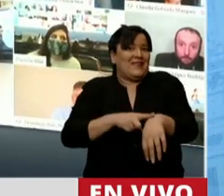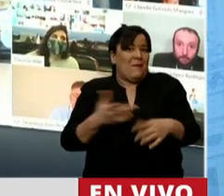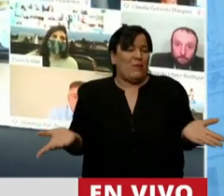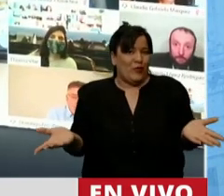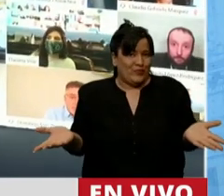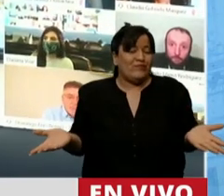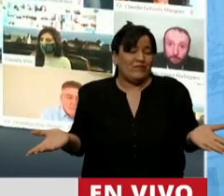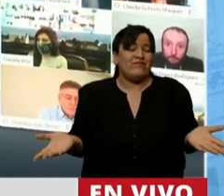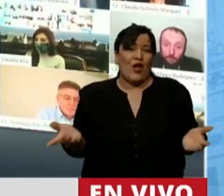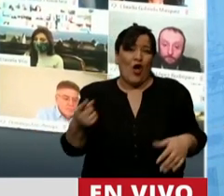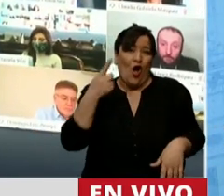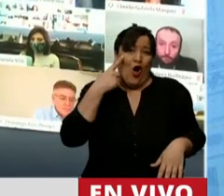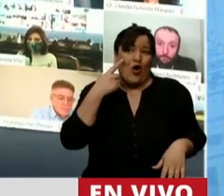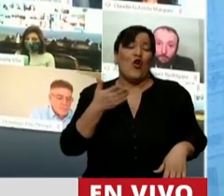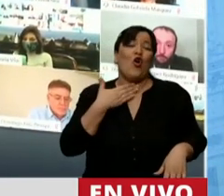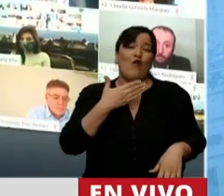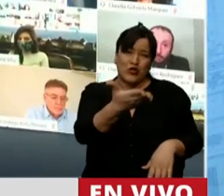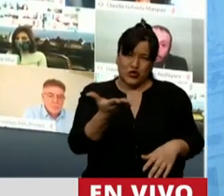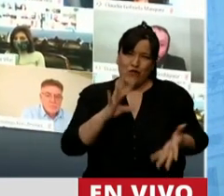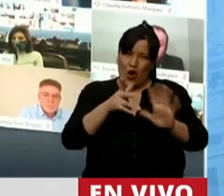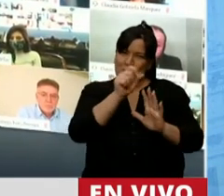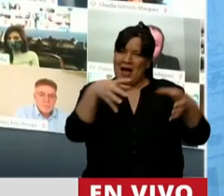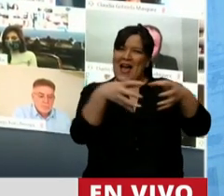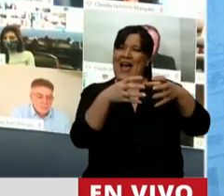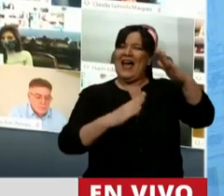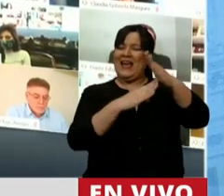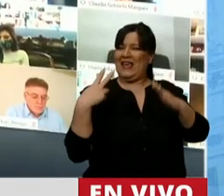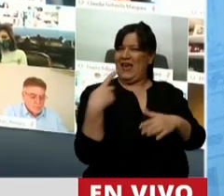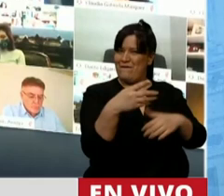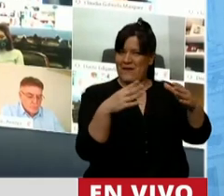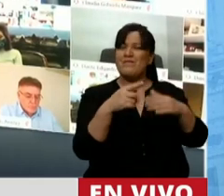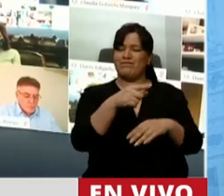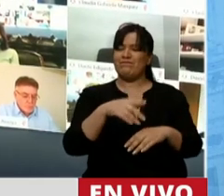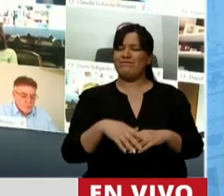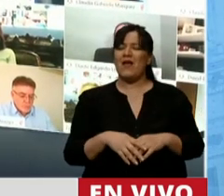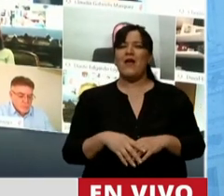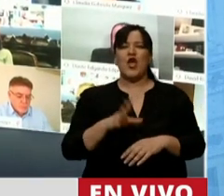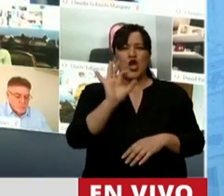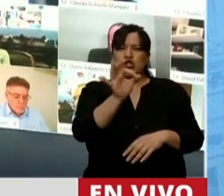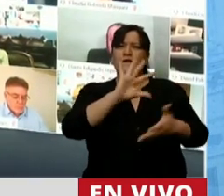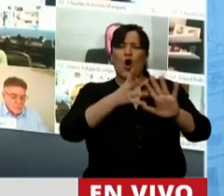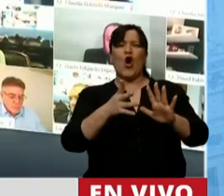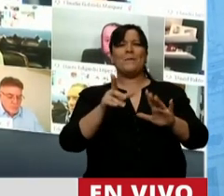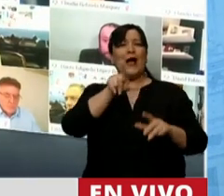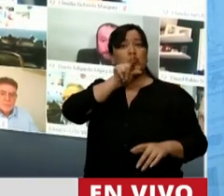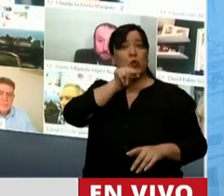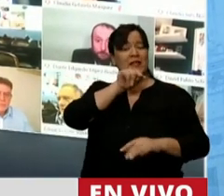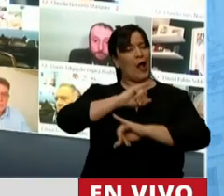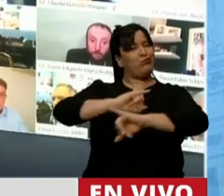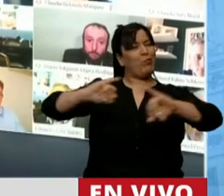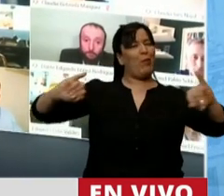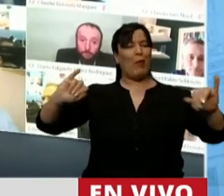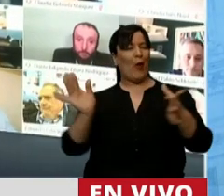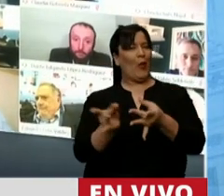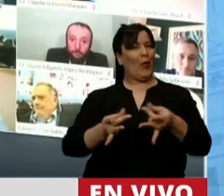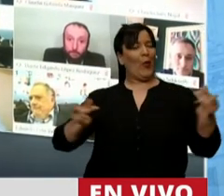de Gabinete, le conozco la voz, por suerte, pude apreciar que sus recursos literarios en los tuits son bastante módicos,